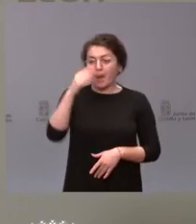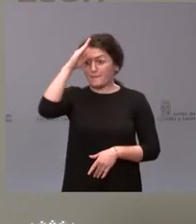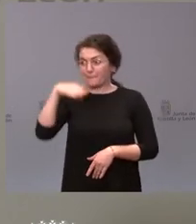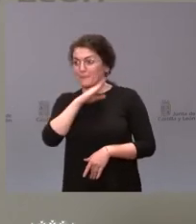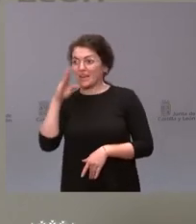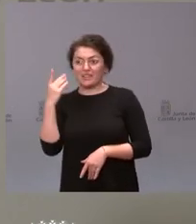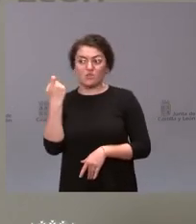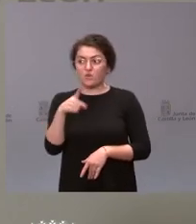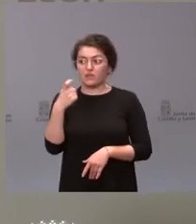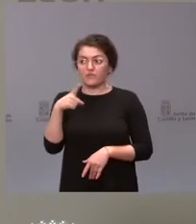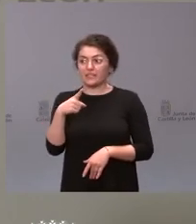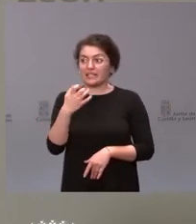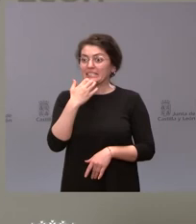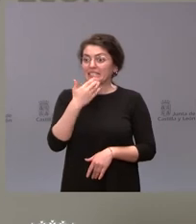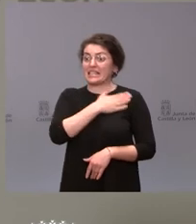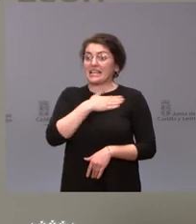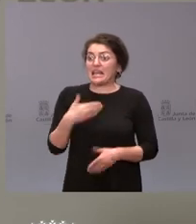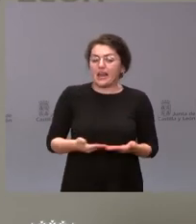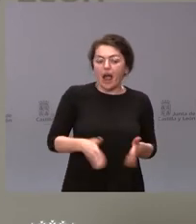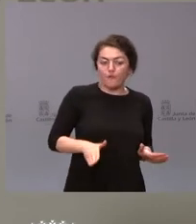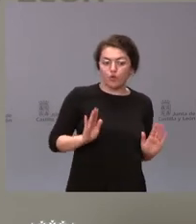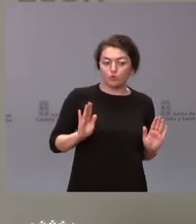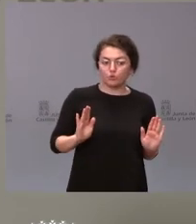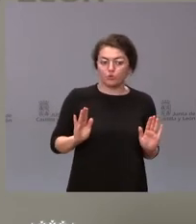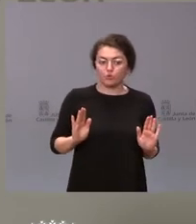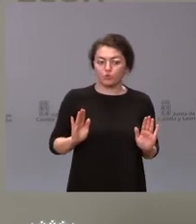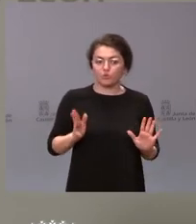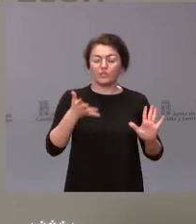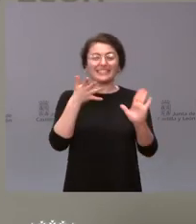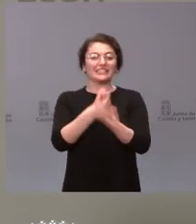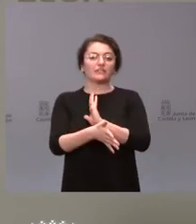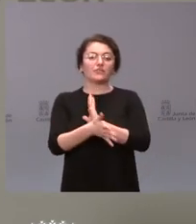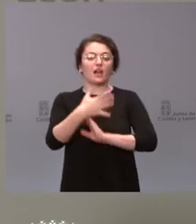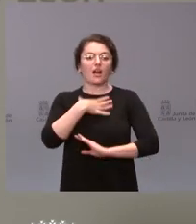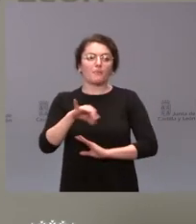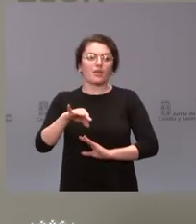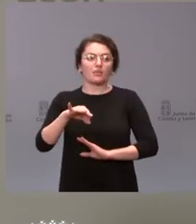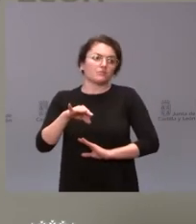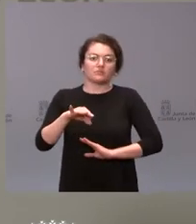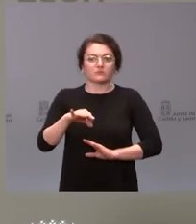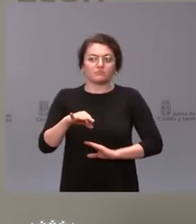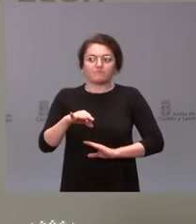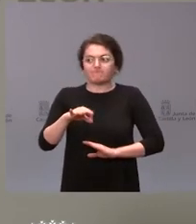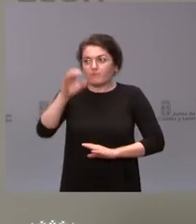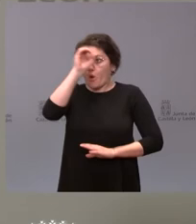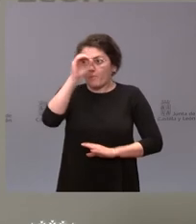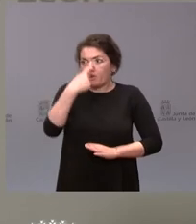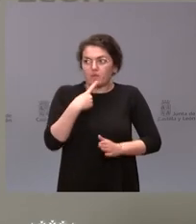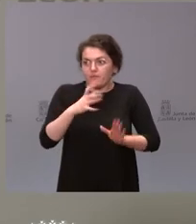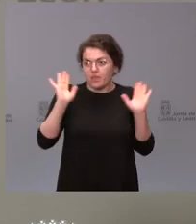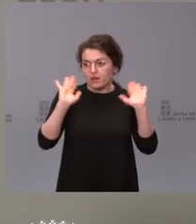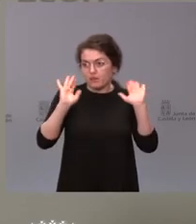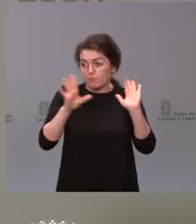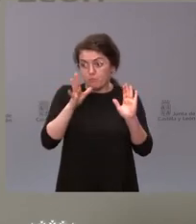de la realización de un proceso de aborto y por tanto es difícil opinar sobre algo que no se nos ha informado en todo caso saben ustedes que el